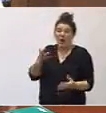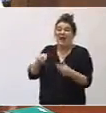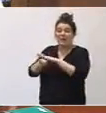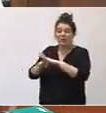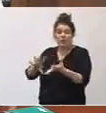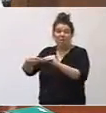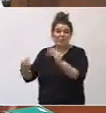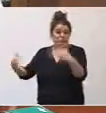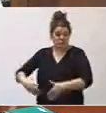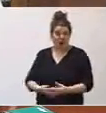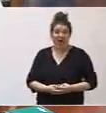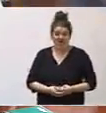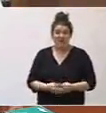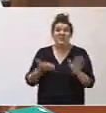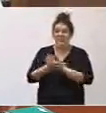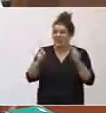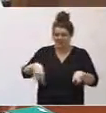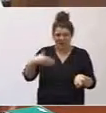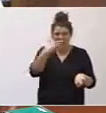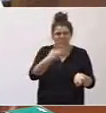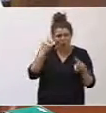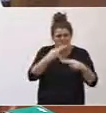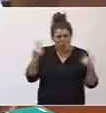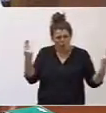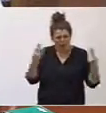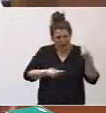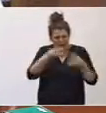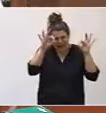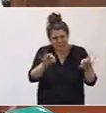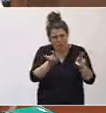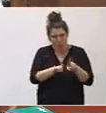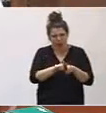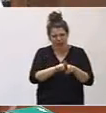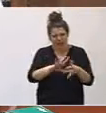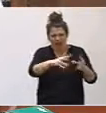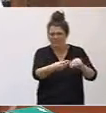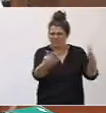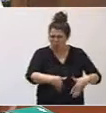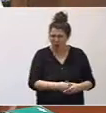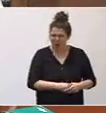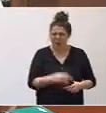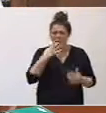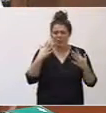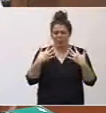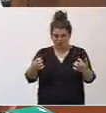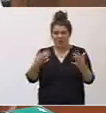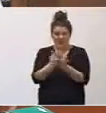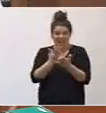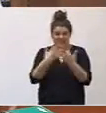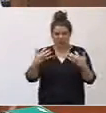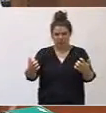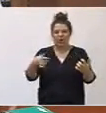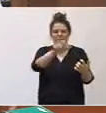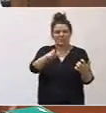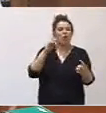¿Cómo es posible que ocurra lo mismo en la escuela pública? ¿Cómo es posible que permitamos dar clases en aulas con alumnos sordos donde